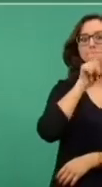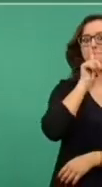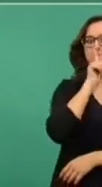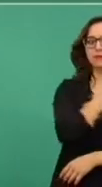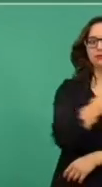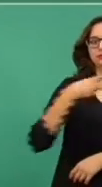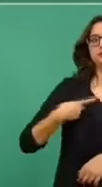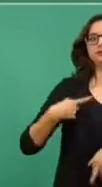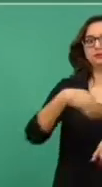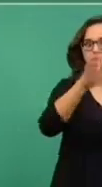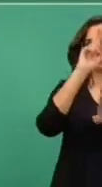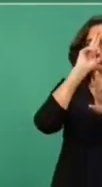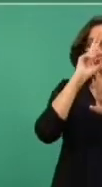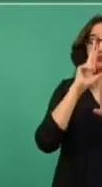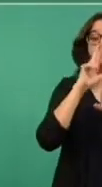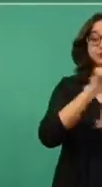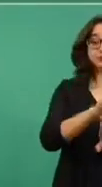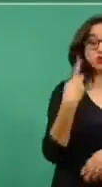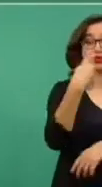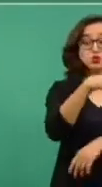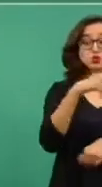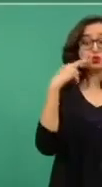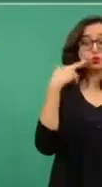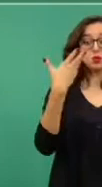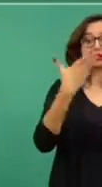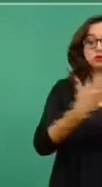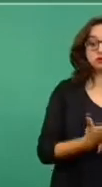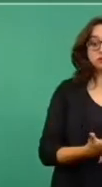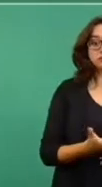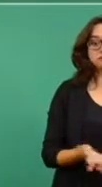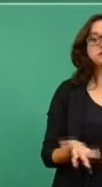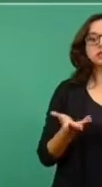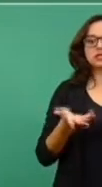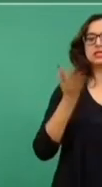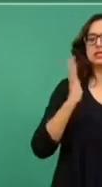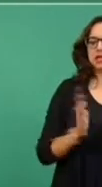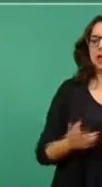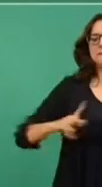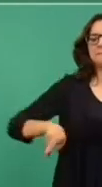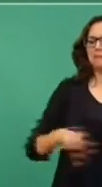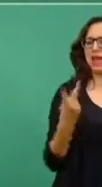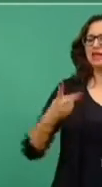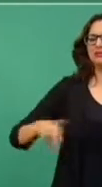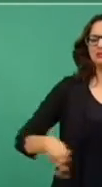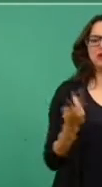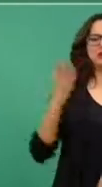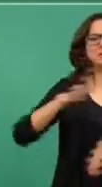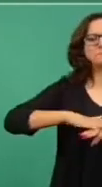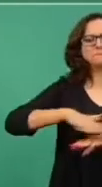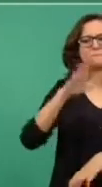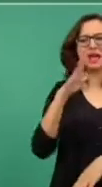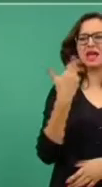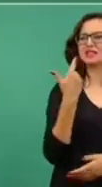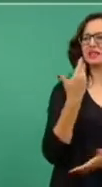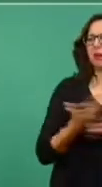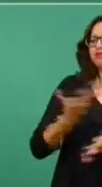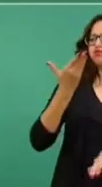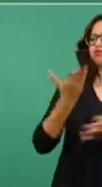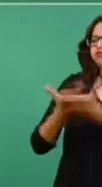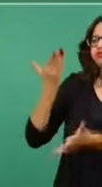y también más atención de todos los gobiernos.